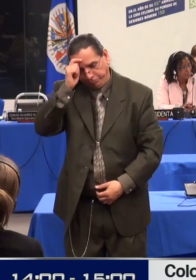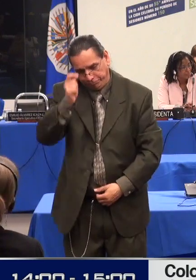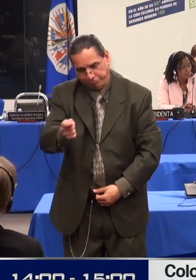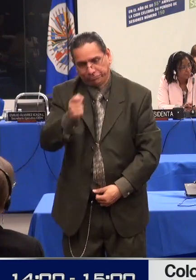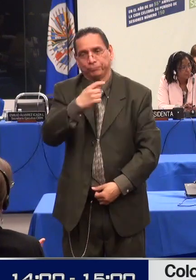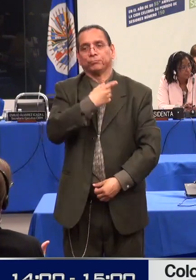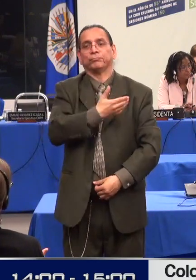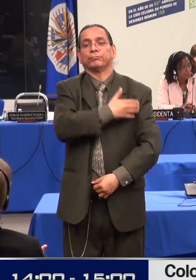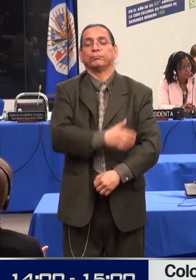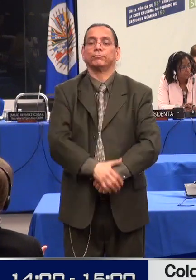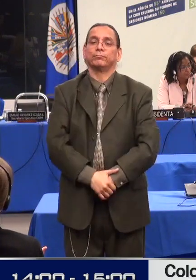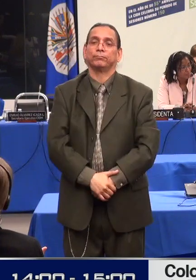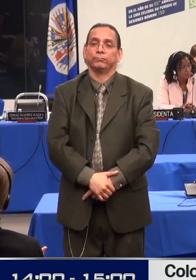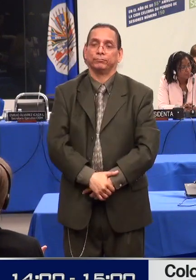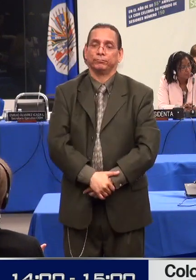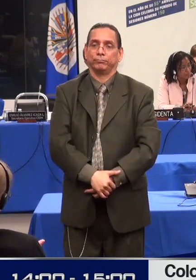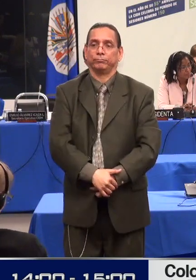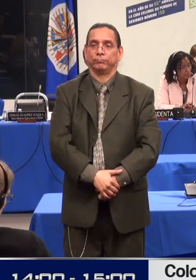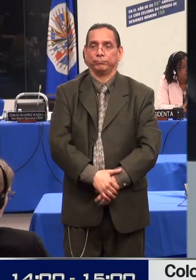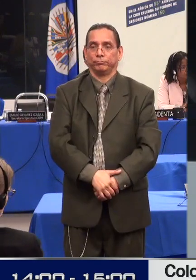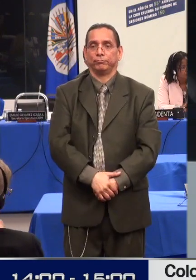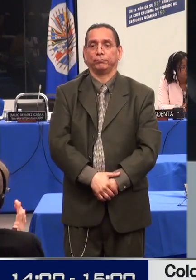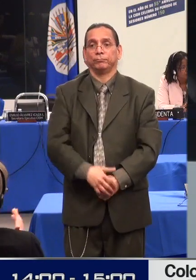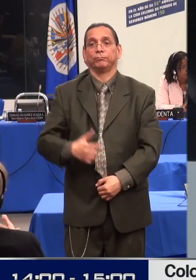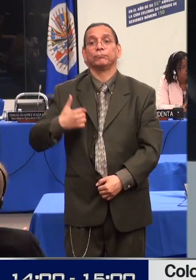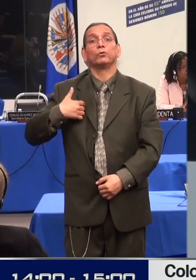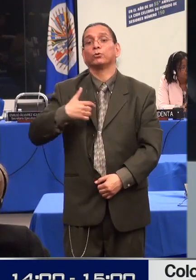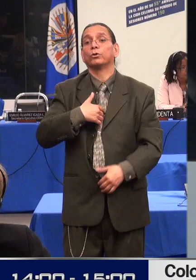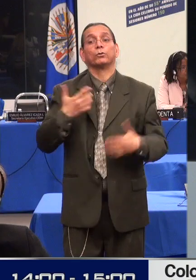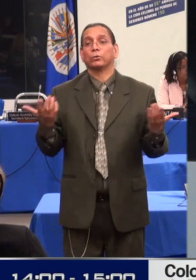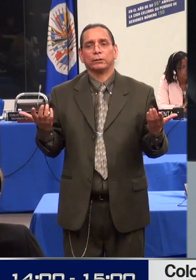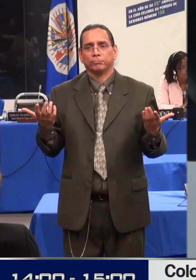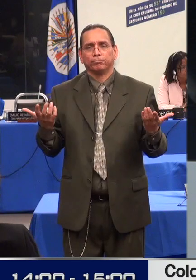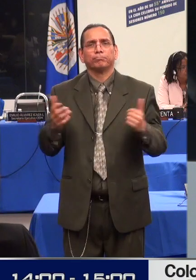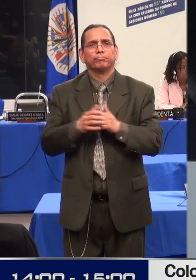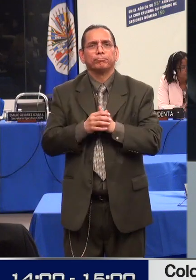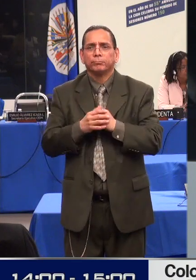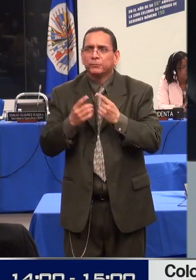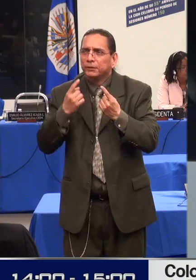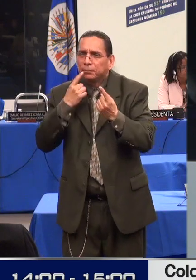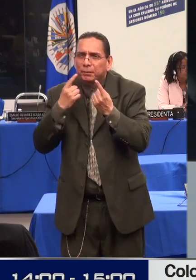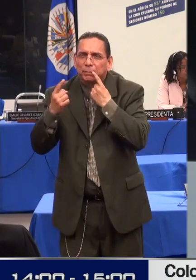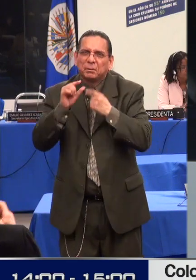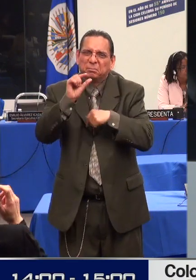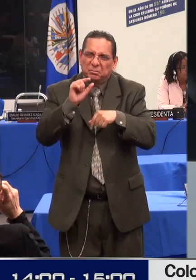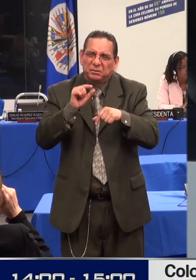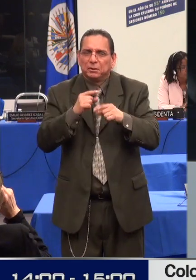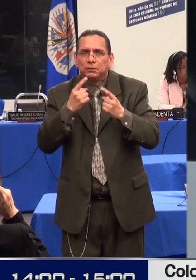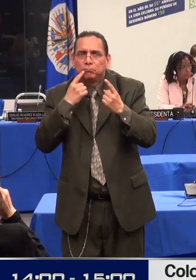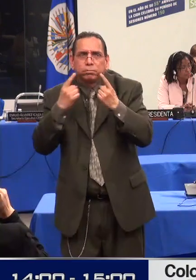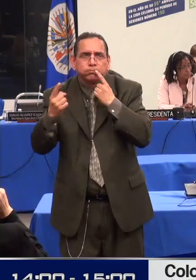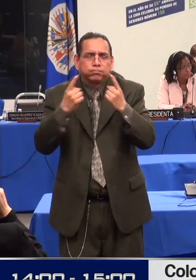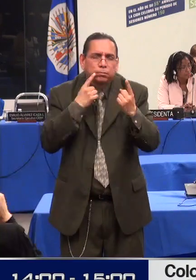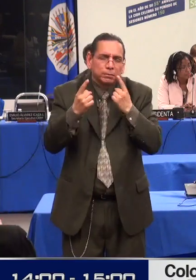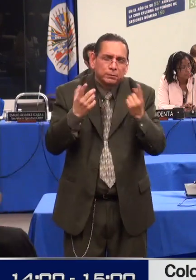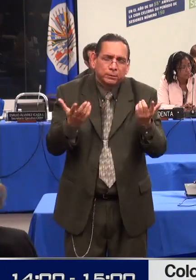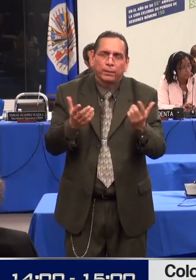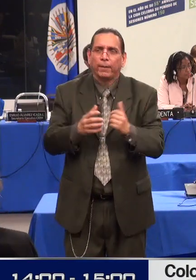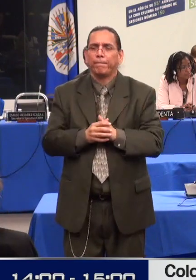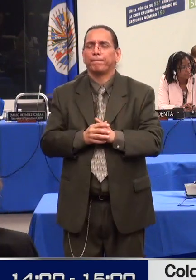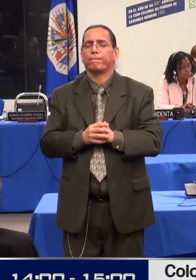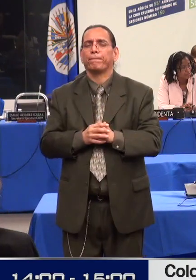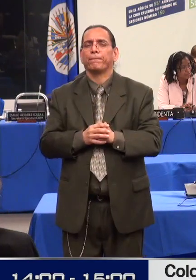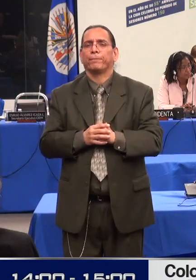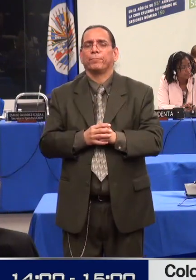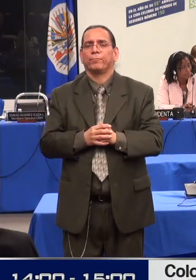manera sucinta las principales referencias que en materia normativa han abordado el tema de los derechos de las personas con discapacidad,